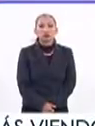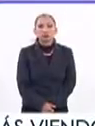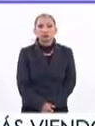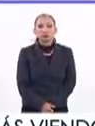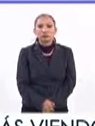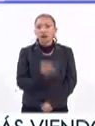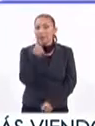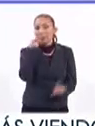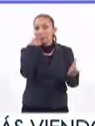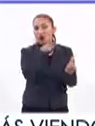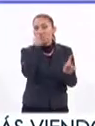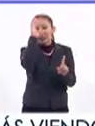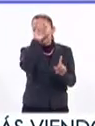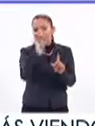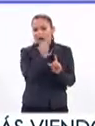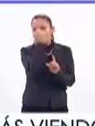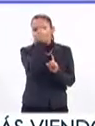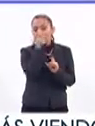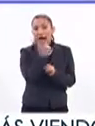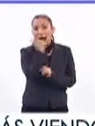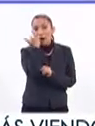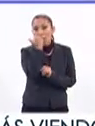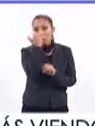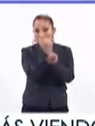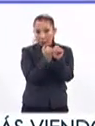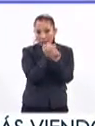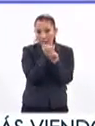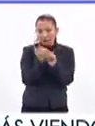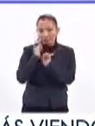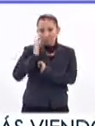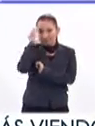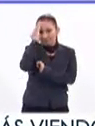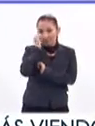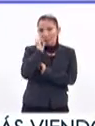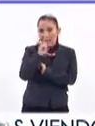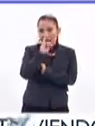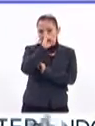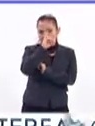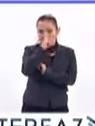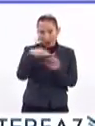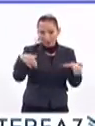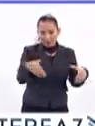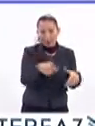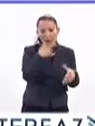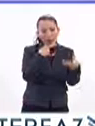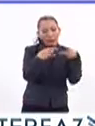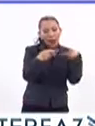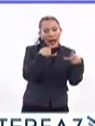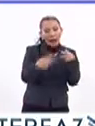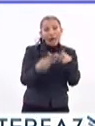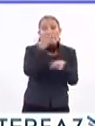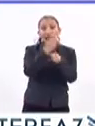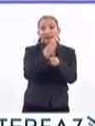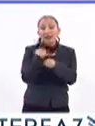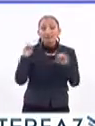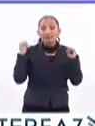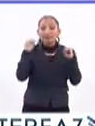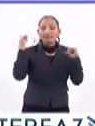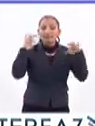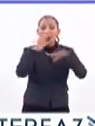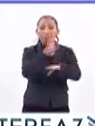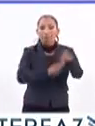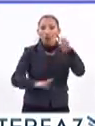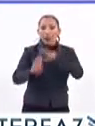Sigamos hablando de ciencia y tecnología y es que alumnos, investigadores y autoridades también del Politécnico organizaron el tercer congreso de